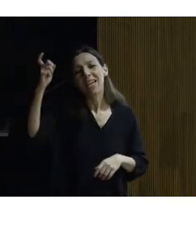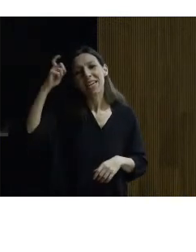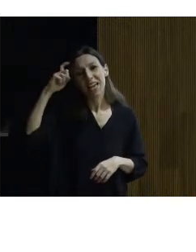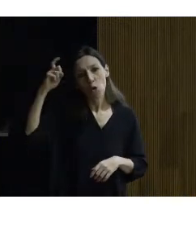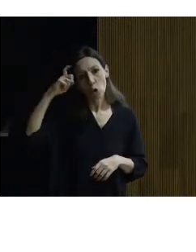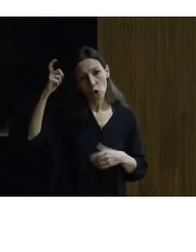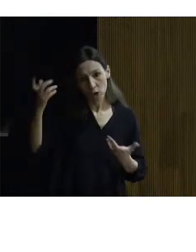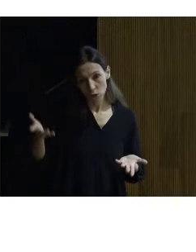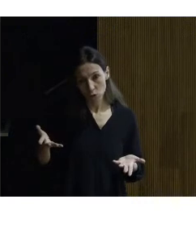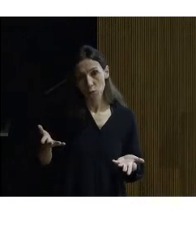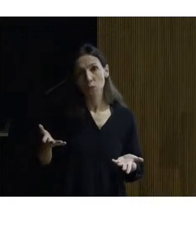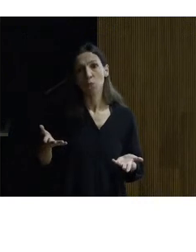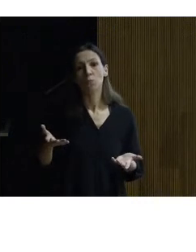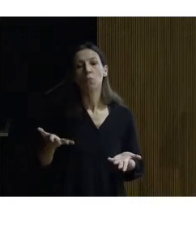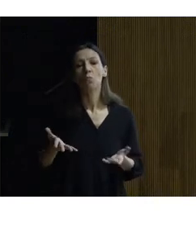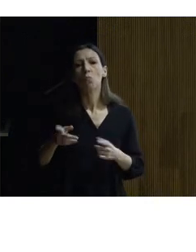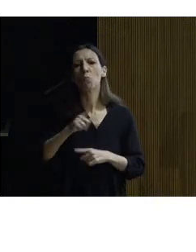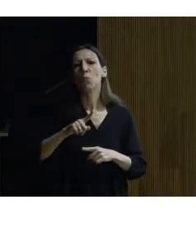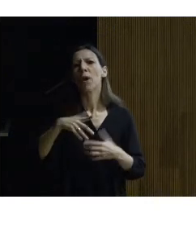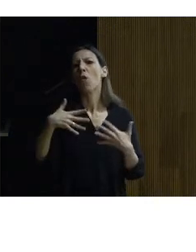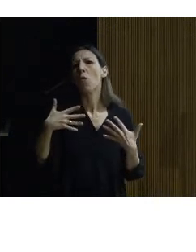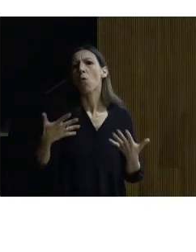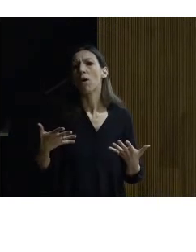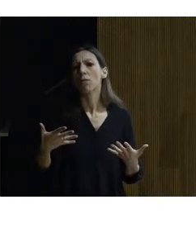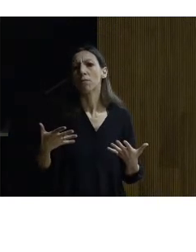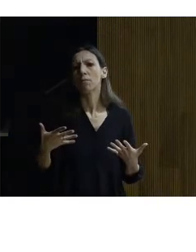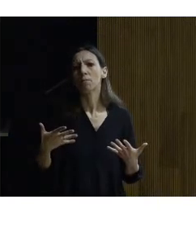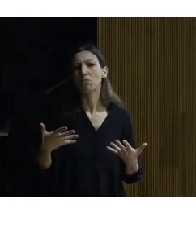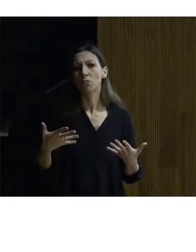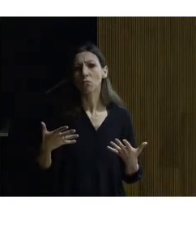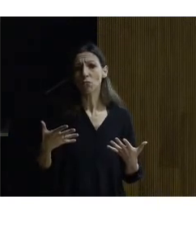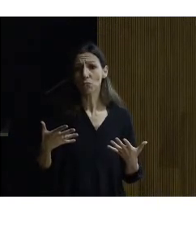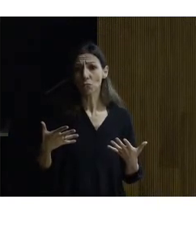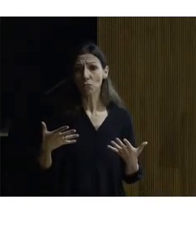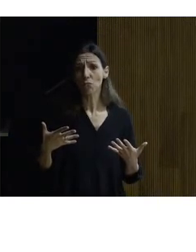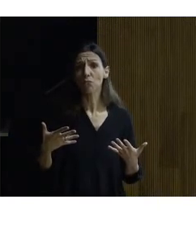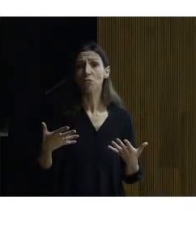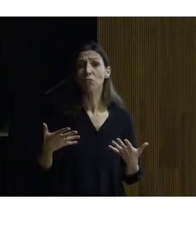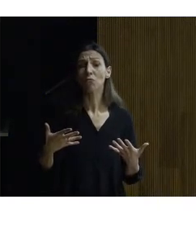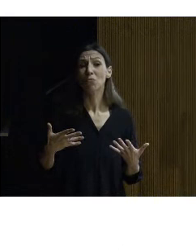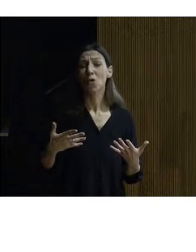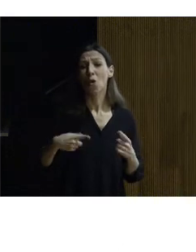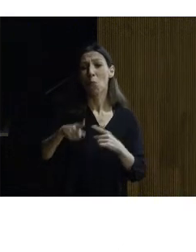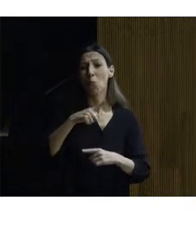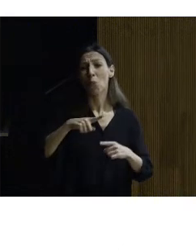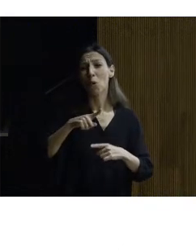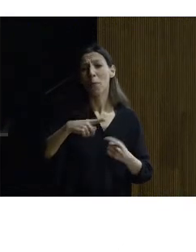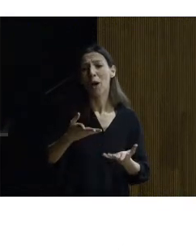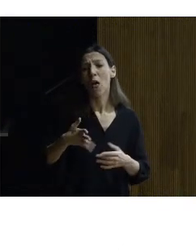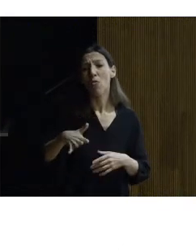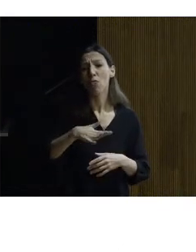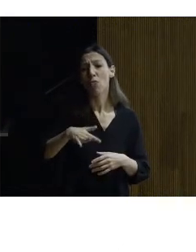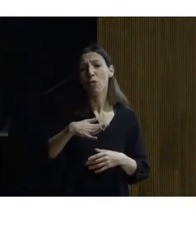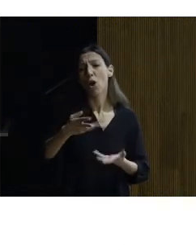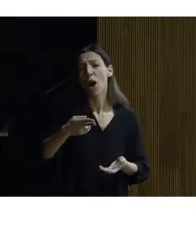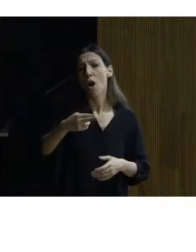años su dificultad su problema consistía en que se le desarrollaron carnosidades en la uretra es decir el conducto